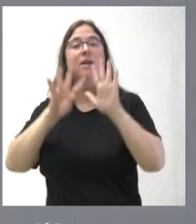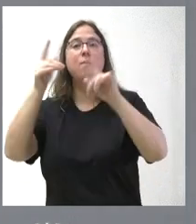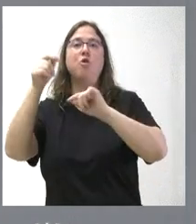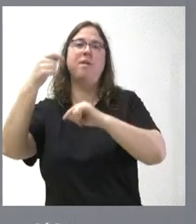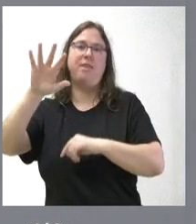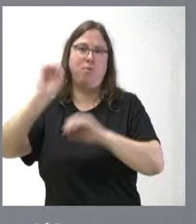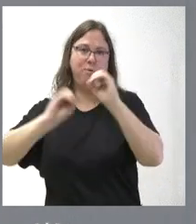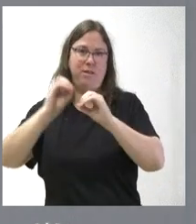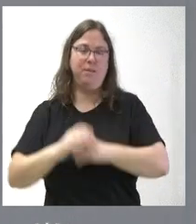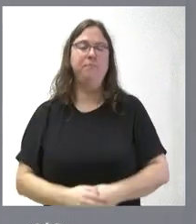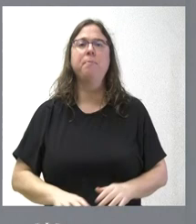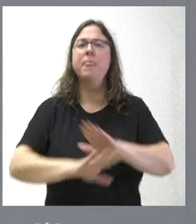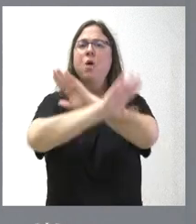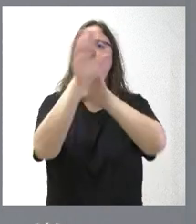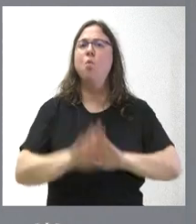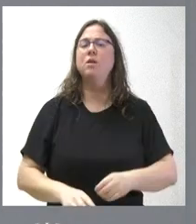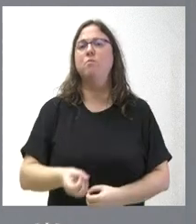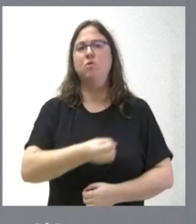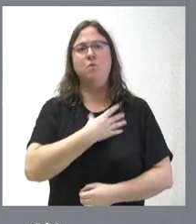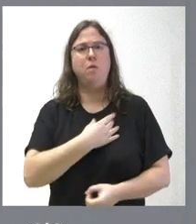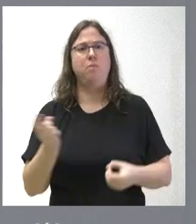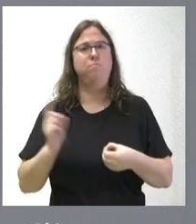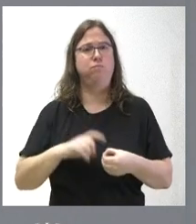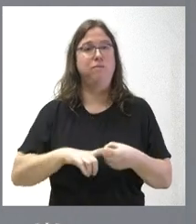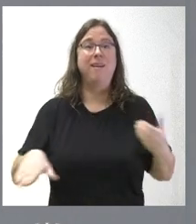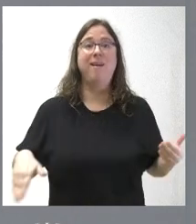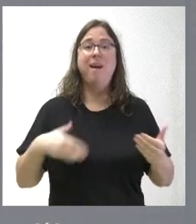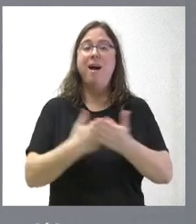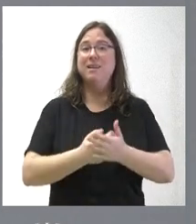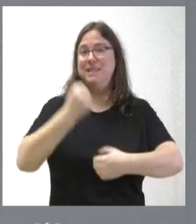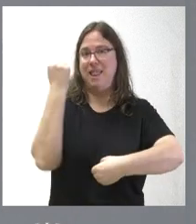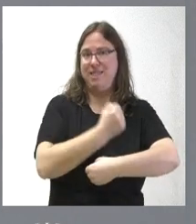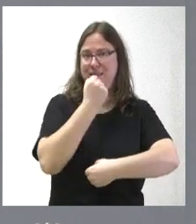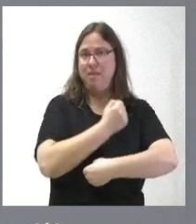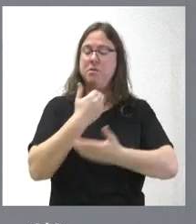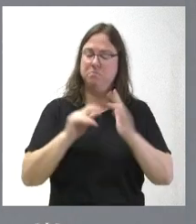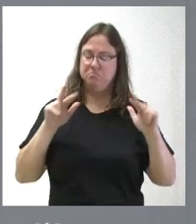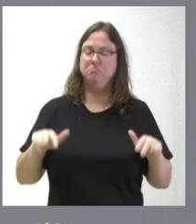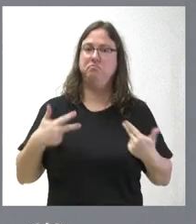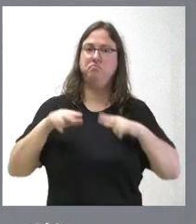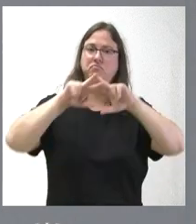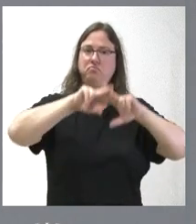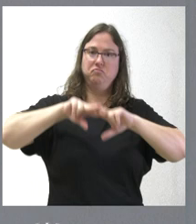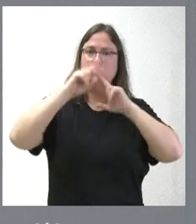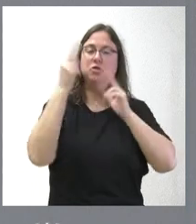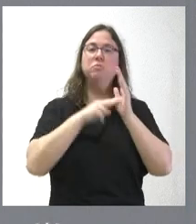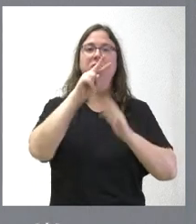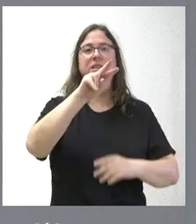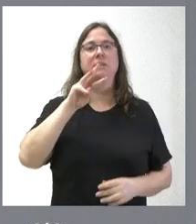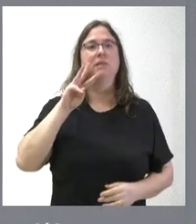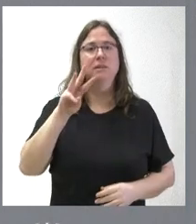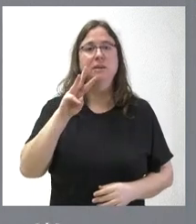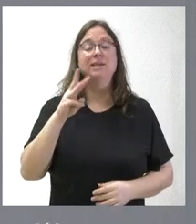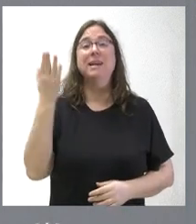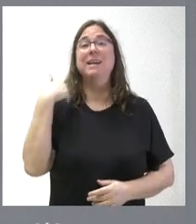último, las afiliaciones a la Seguridad Social hasta el mes de diciembre y, por tanto, ya nos permite analizar todo el año 2023. Teníamos